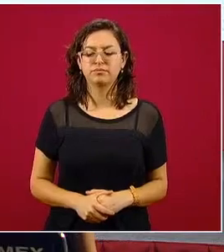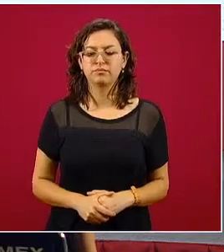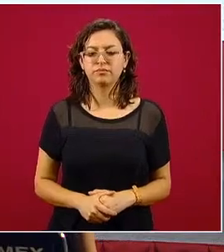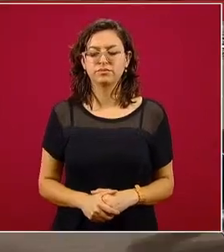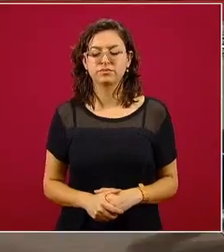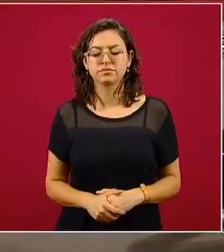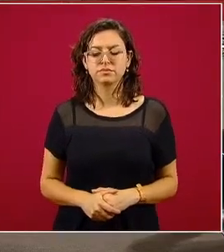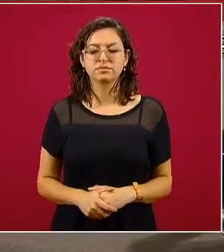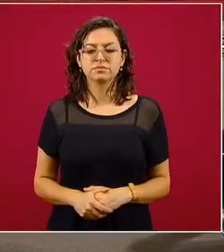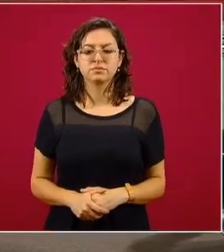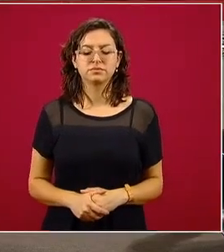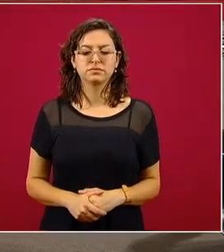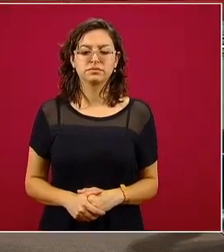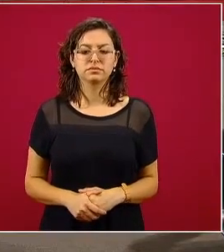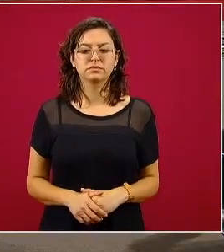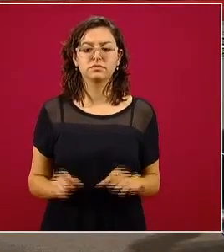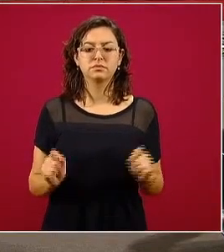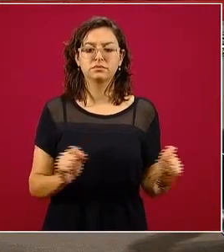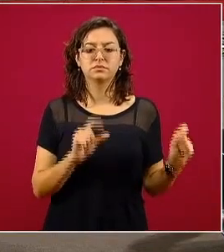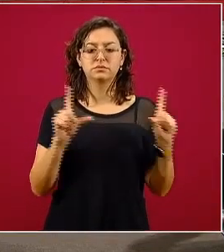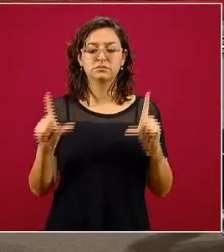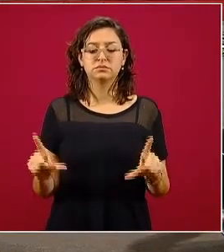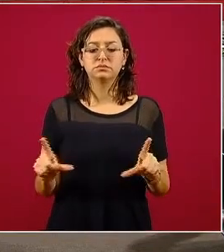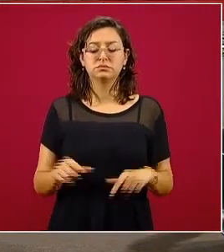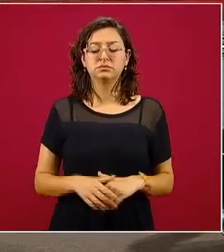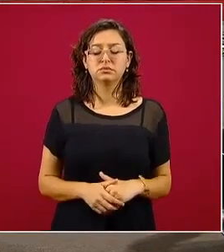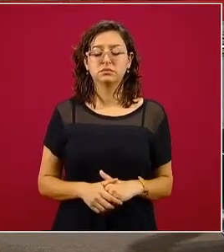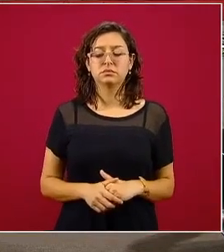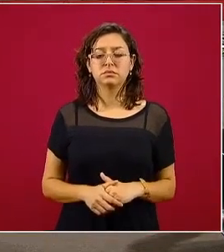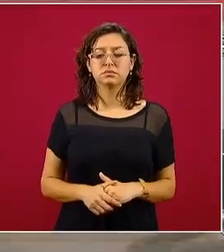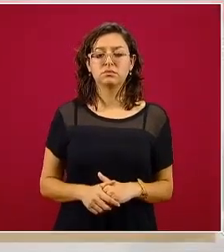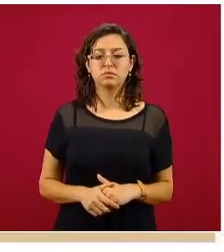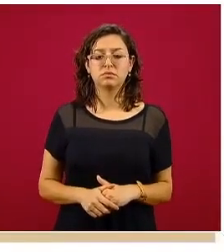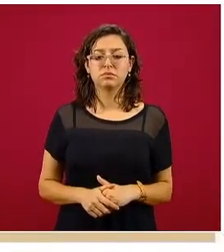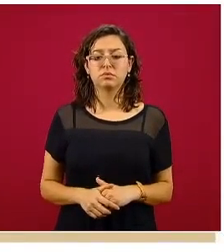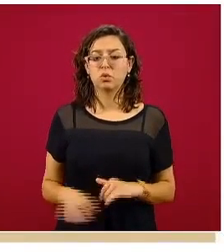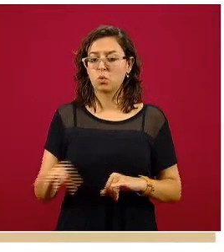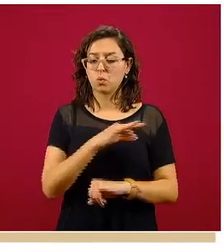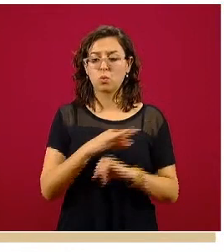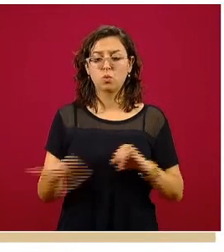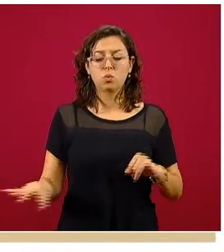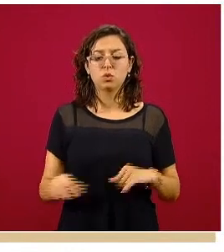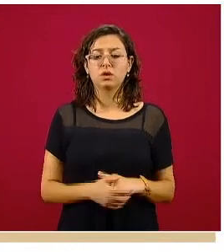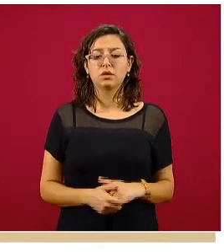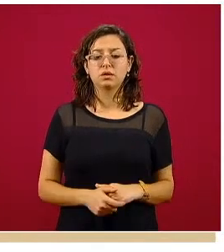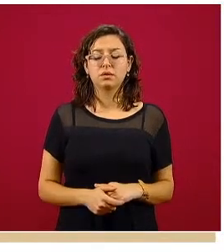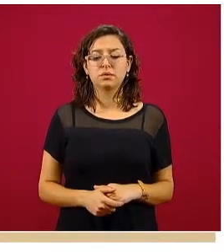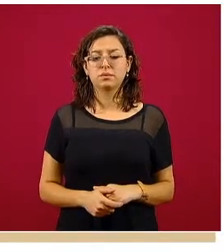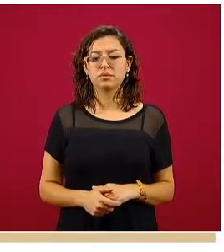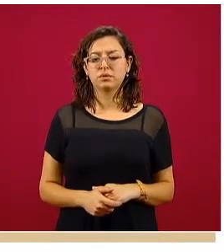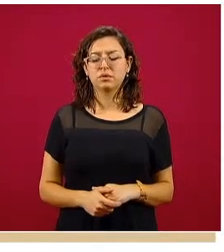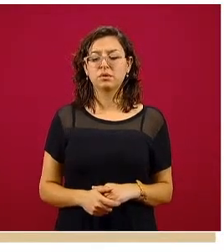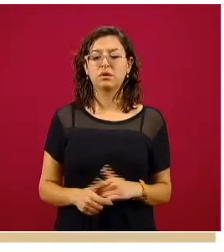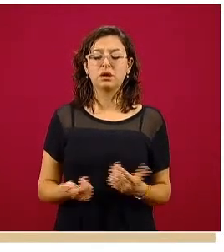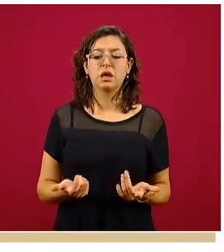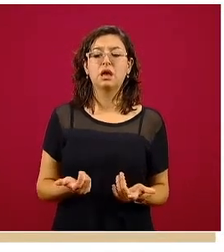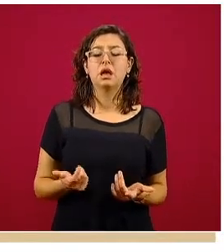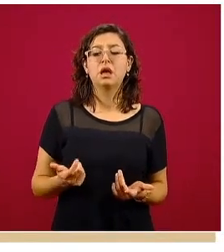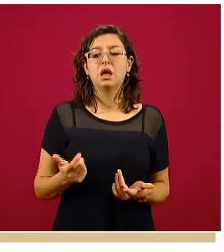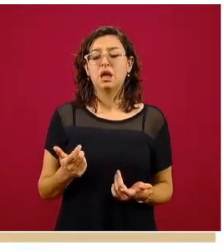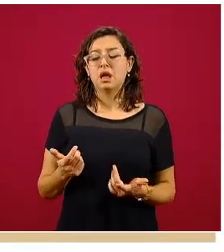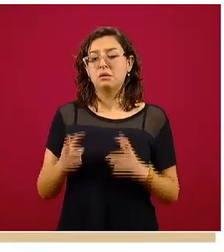Veamos la siguiente diapositiva. Ya es casi la última, de hecho. Son los índices de positividad.